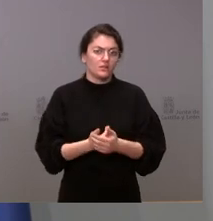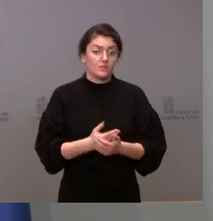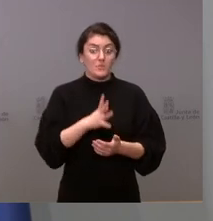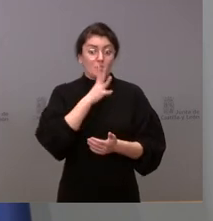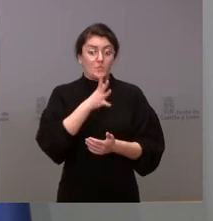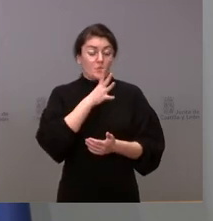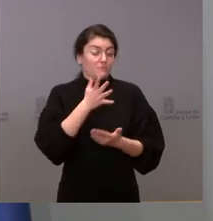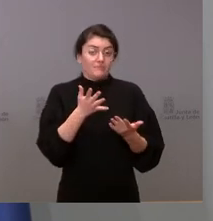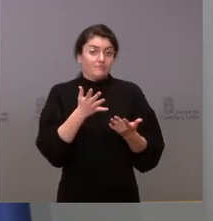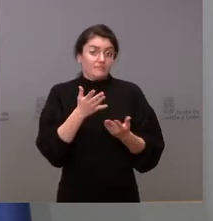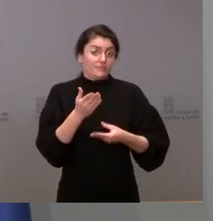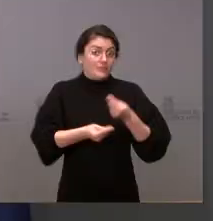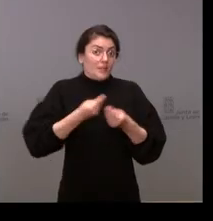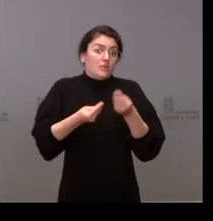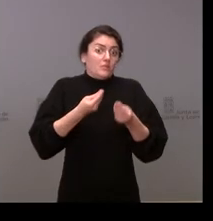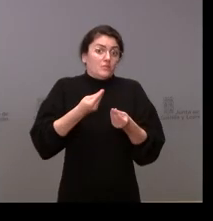operar